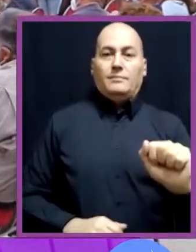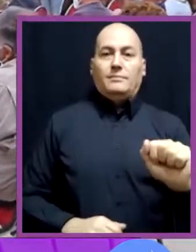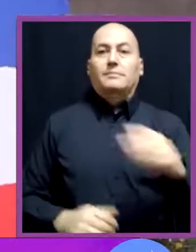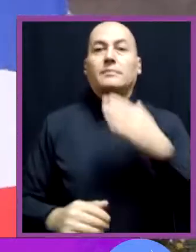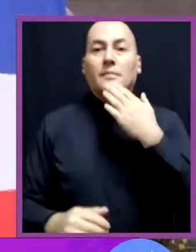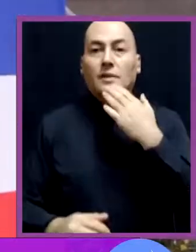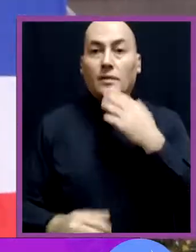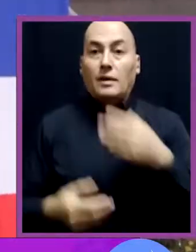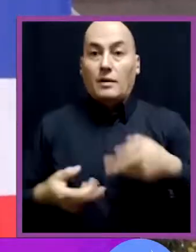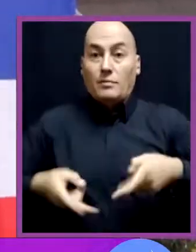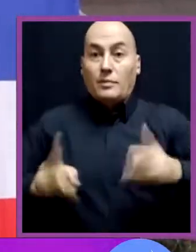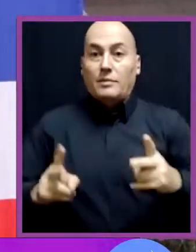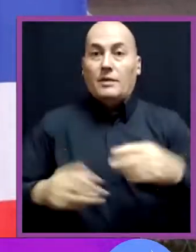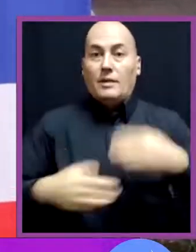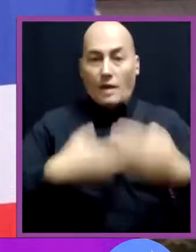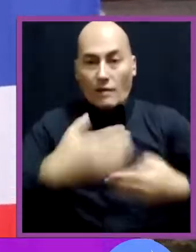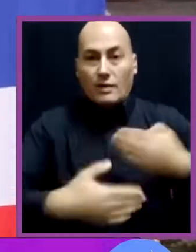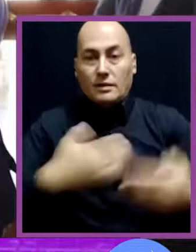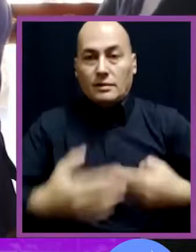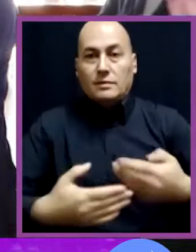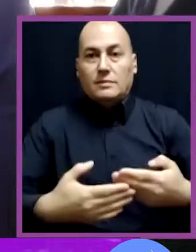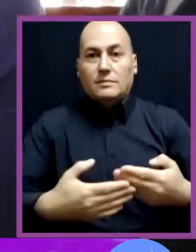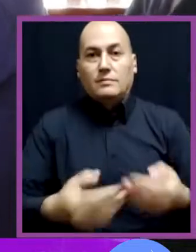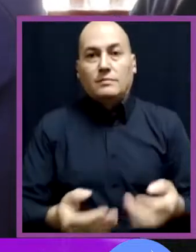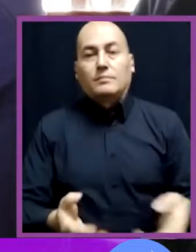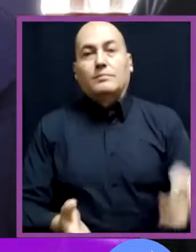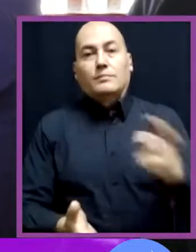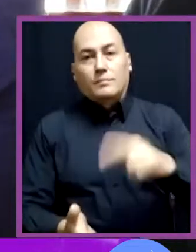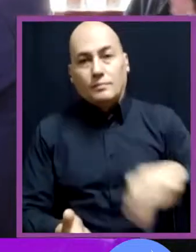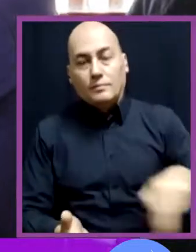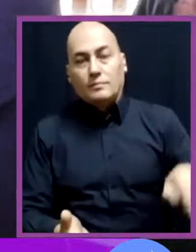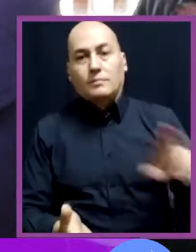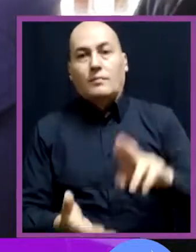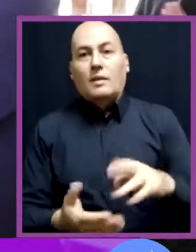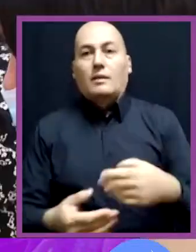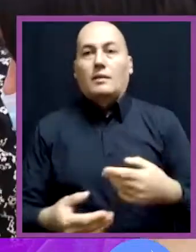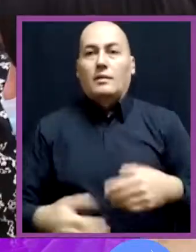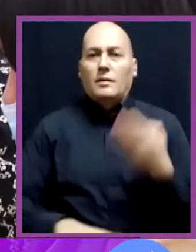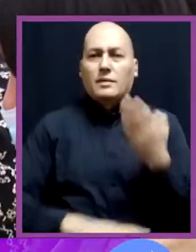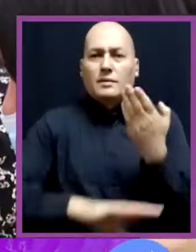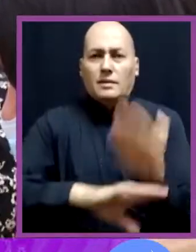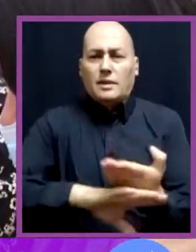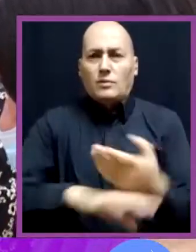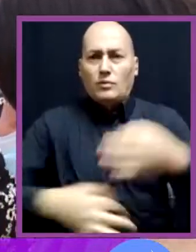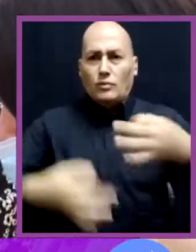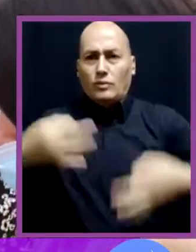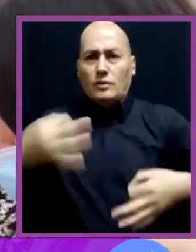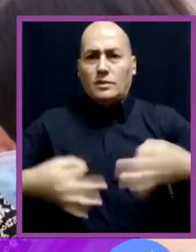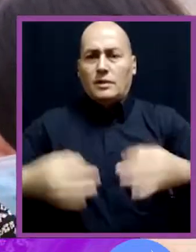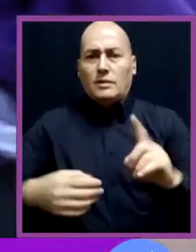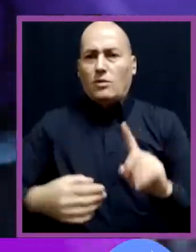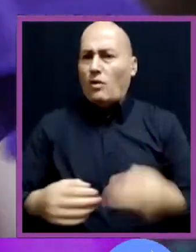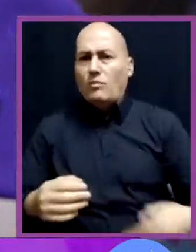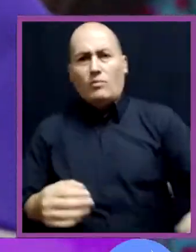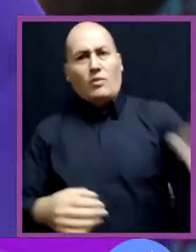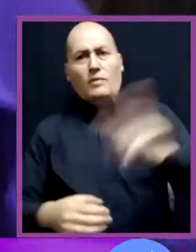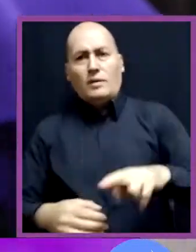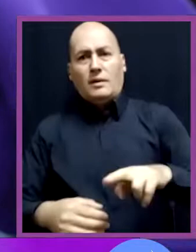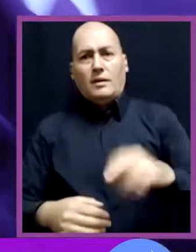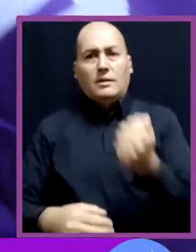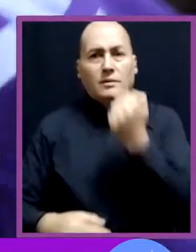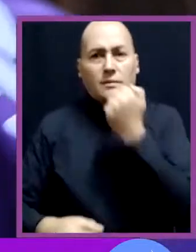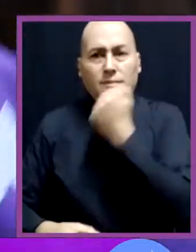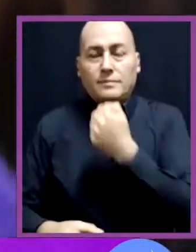Humanos, nos permite avanzar en reparación mientras exigimos justicia y no repetición. Nos